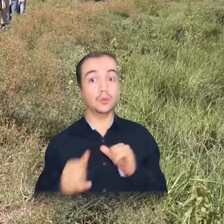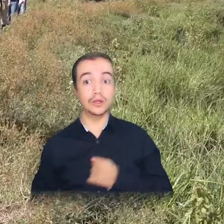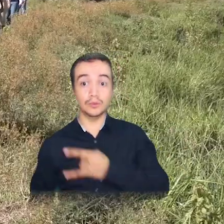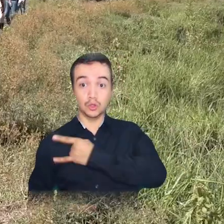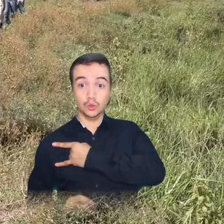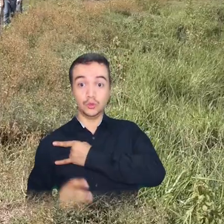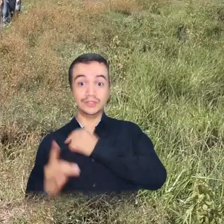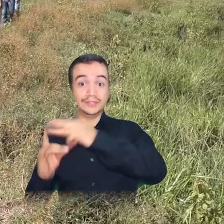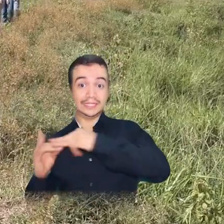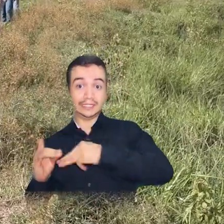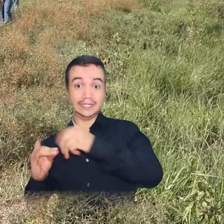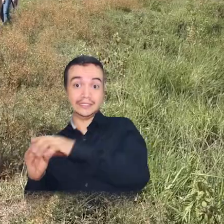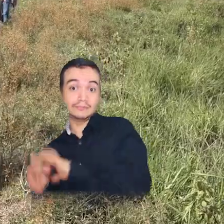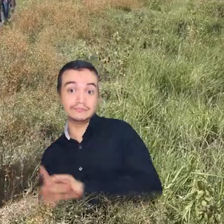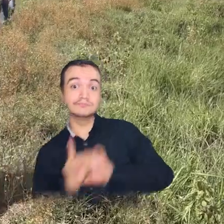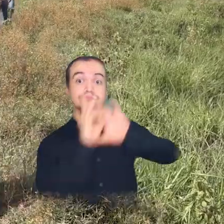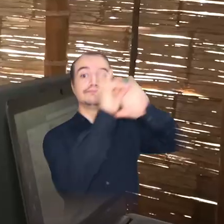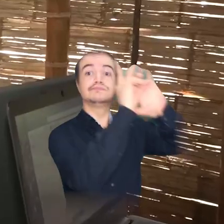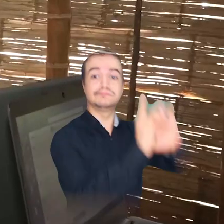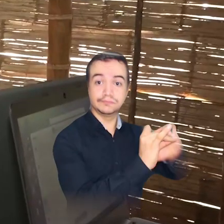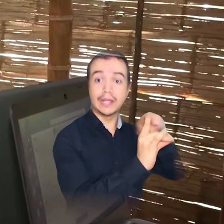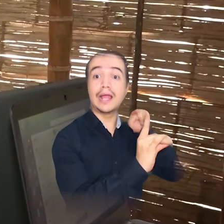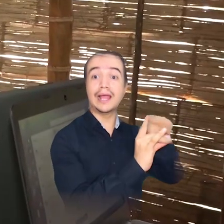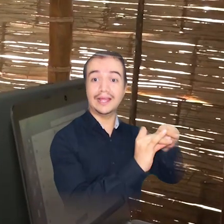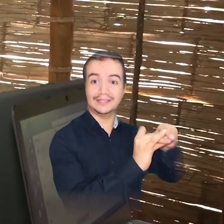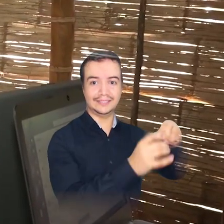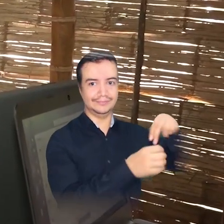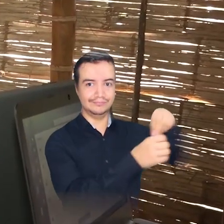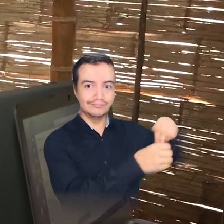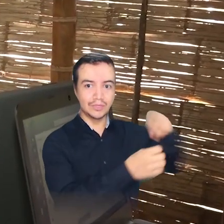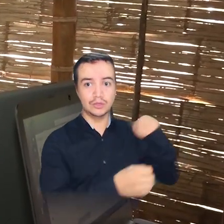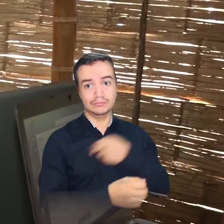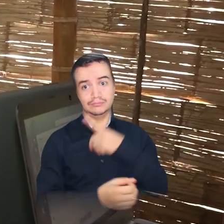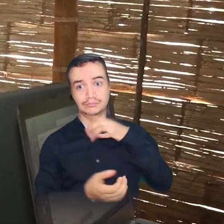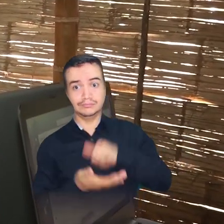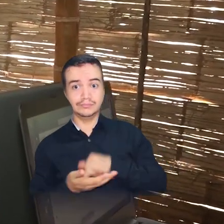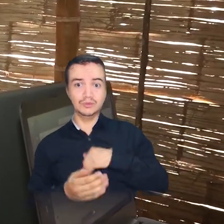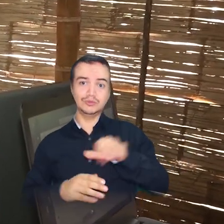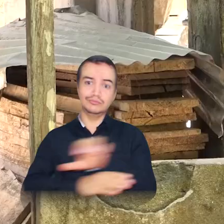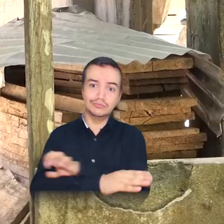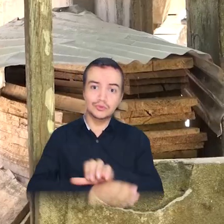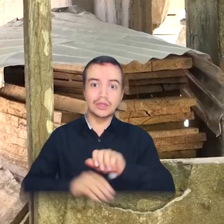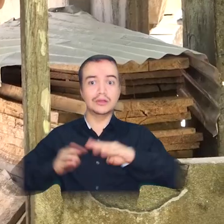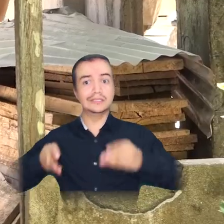precisamente nuestros estudiantes que están aquí con el mobiliario que facilitamos, los equipos de cómputo.